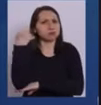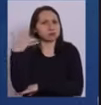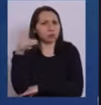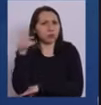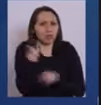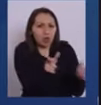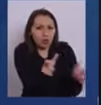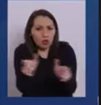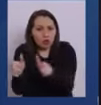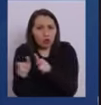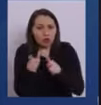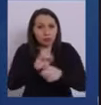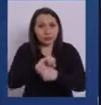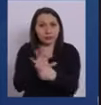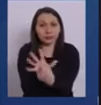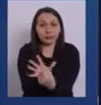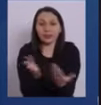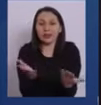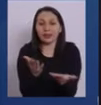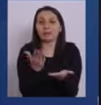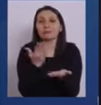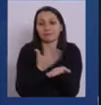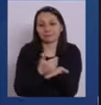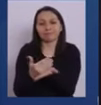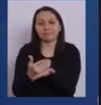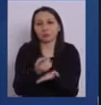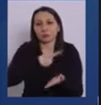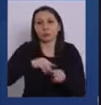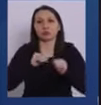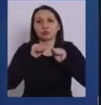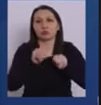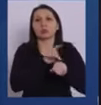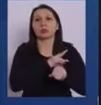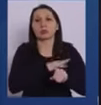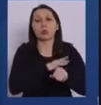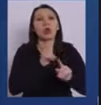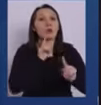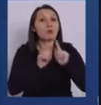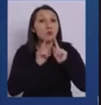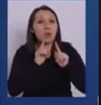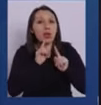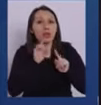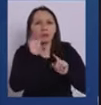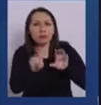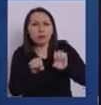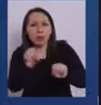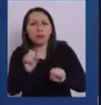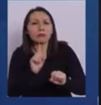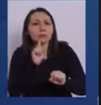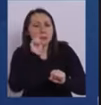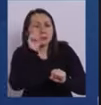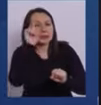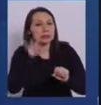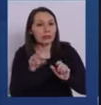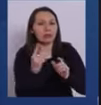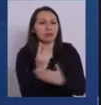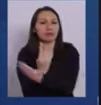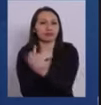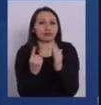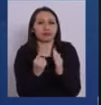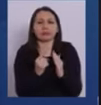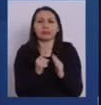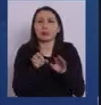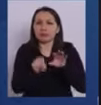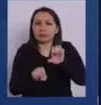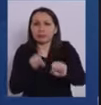para contener la pandemia es la estrategia que hemos implementado en nuestro país, que es de testeo, trazabilidad y aislamiento. La trazabilidad